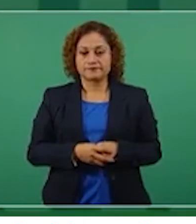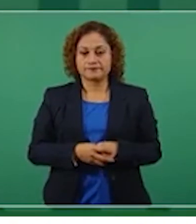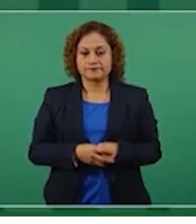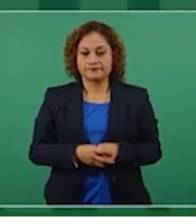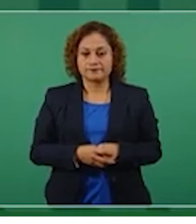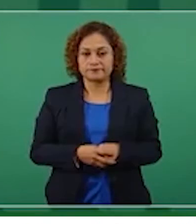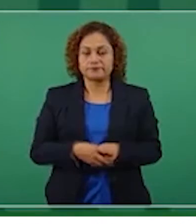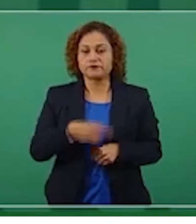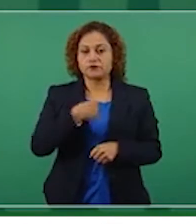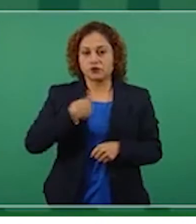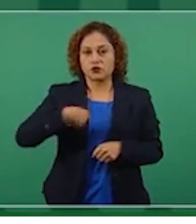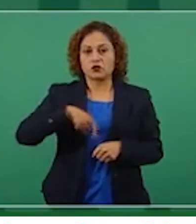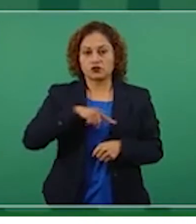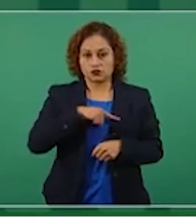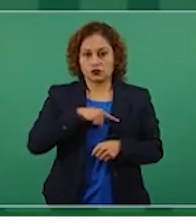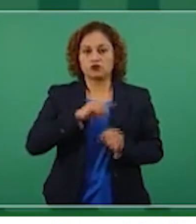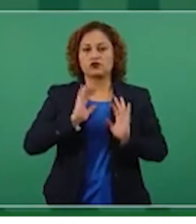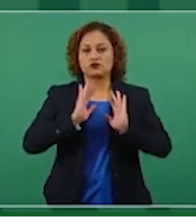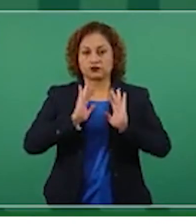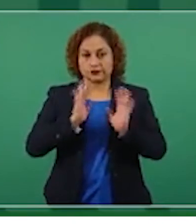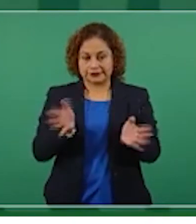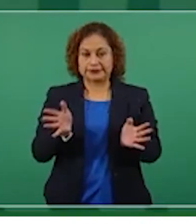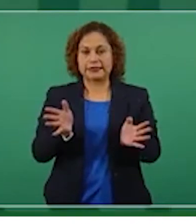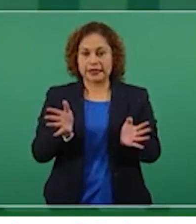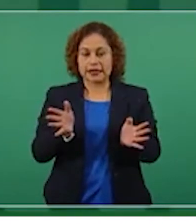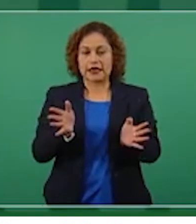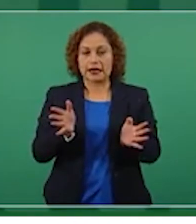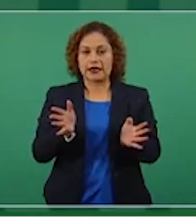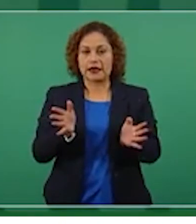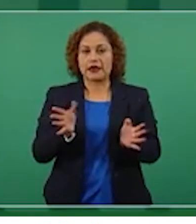calificados o ya tienen